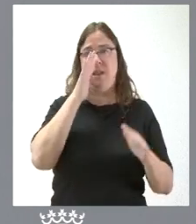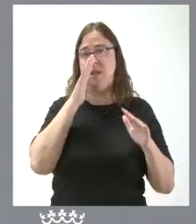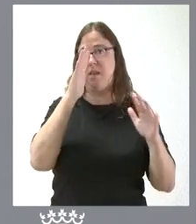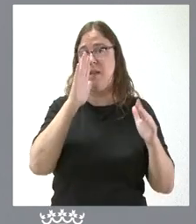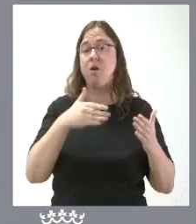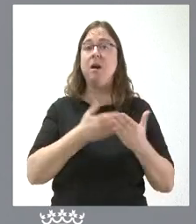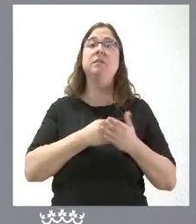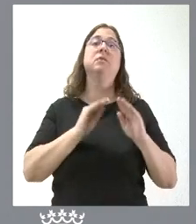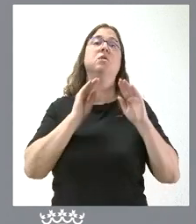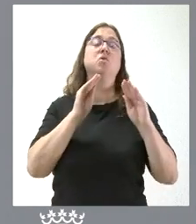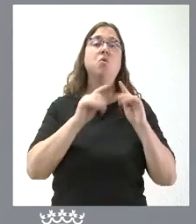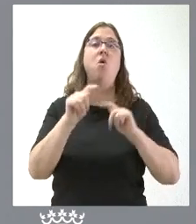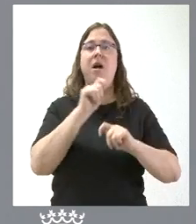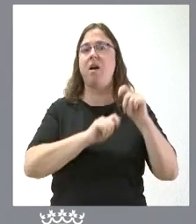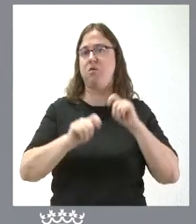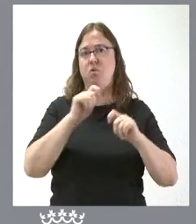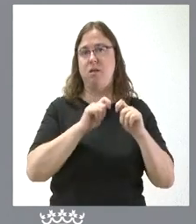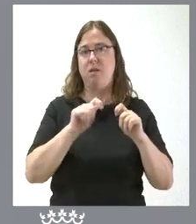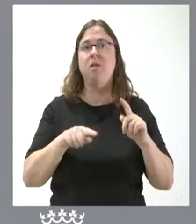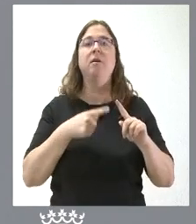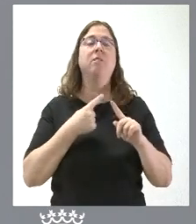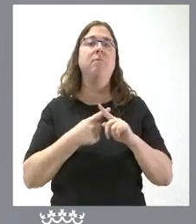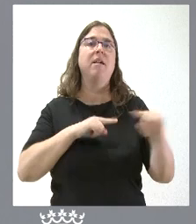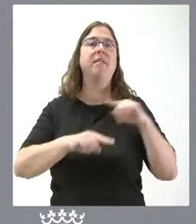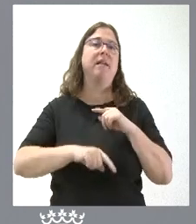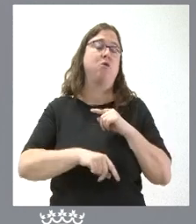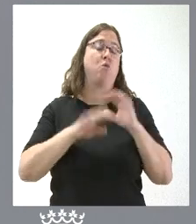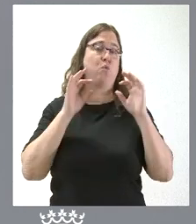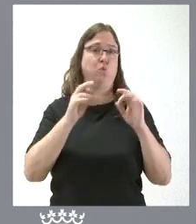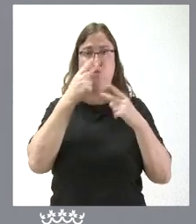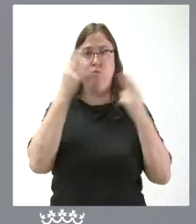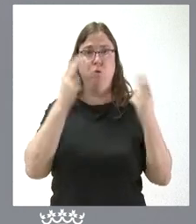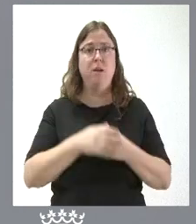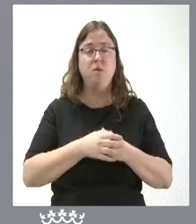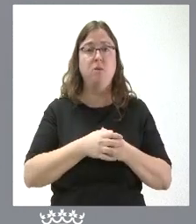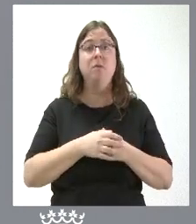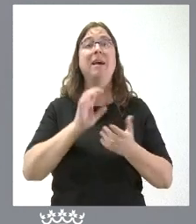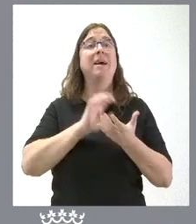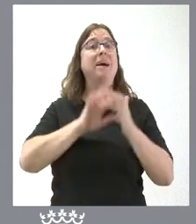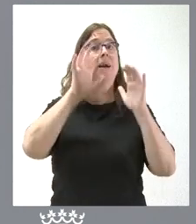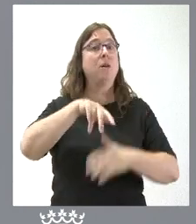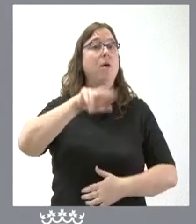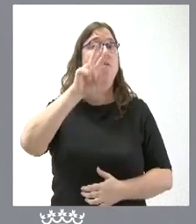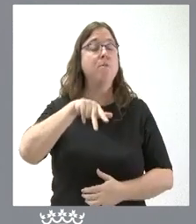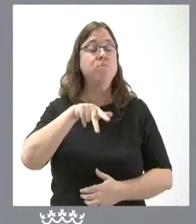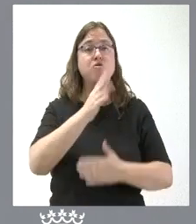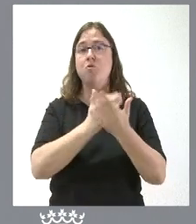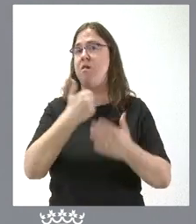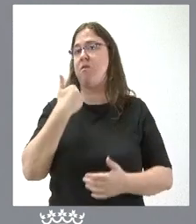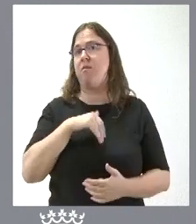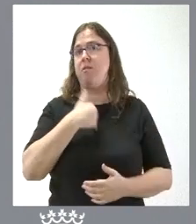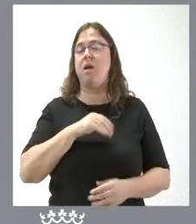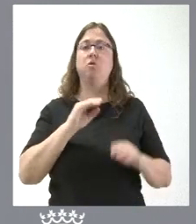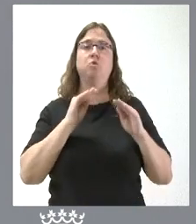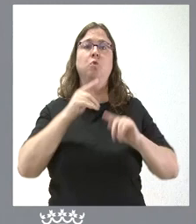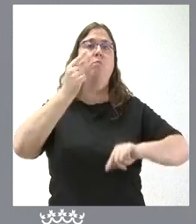propia asociación de gerentes y directores de servicios públicos que Castilla y León es la comunidad autónoma que más porcentaje de su